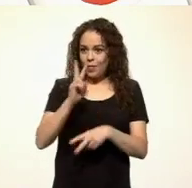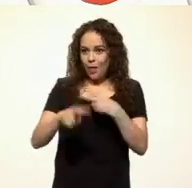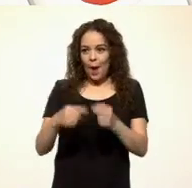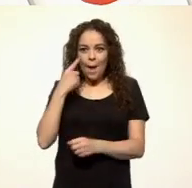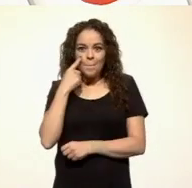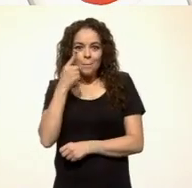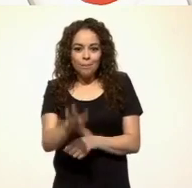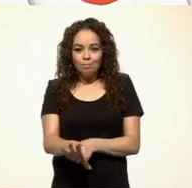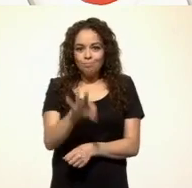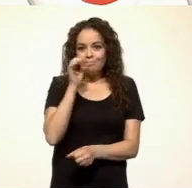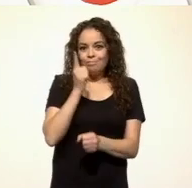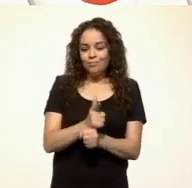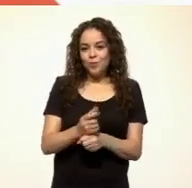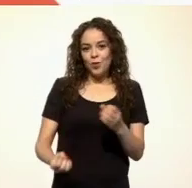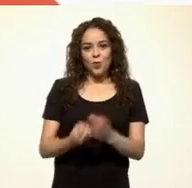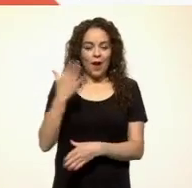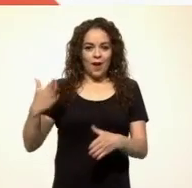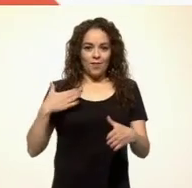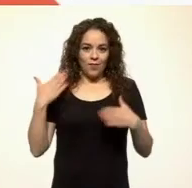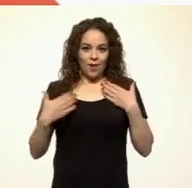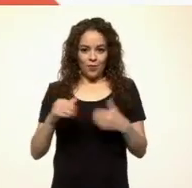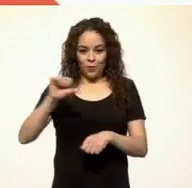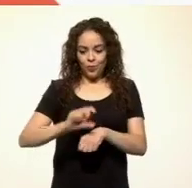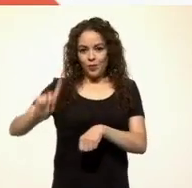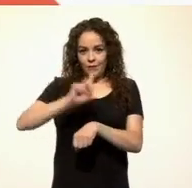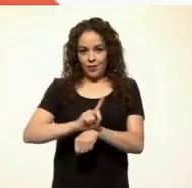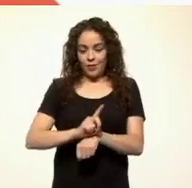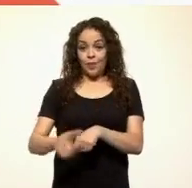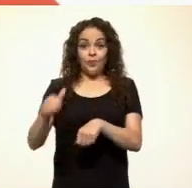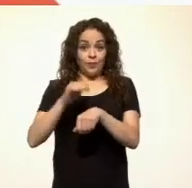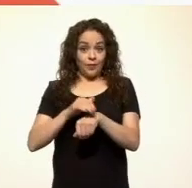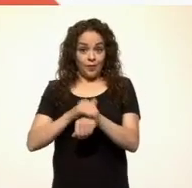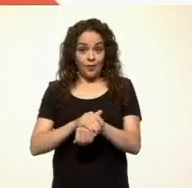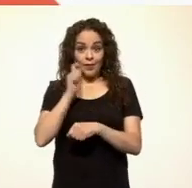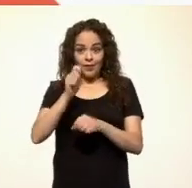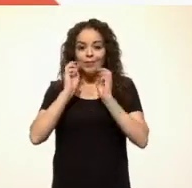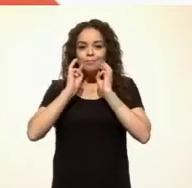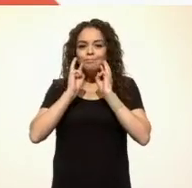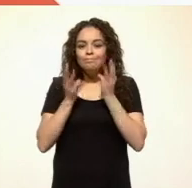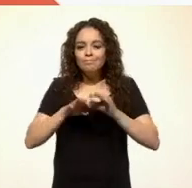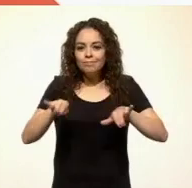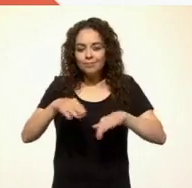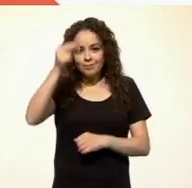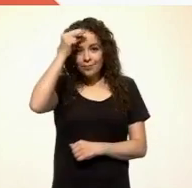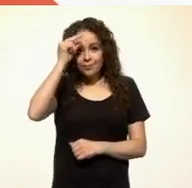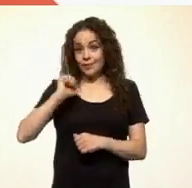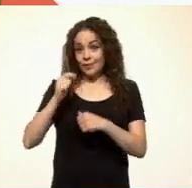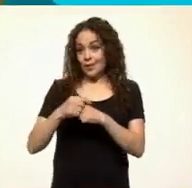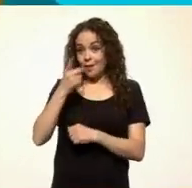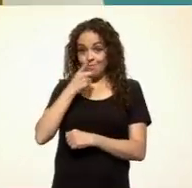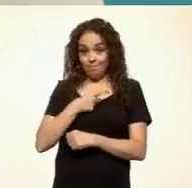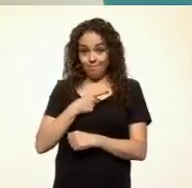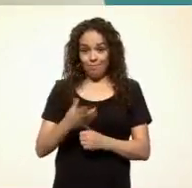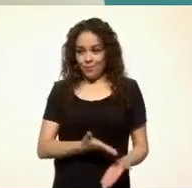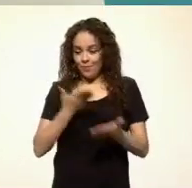nueva aventura el día de hoy. Nuestro amigo ajo listo tiene algo importante que decirnos. Acompáñame con él.